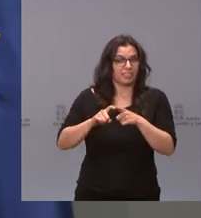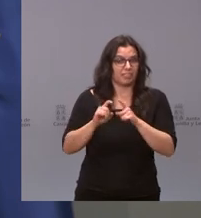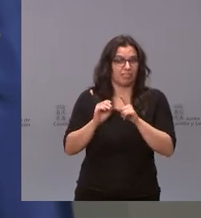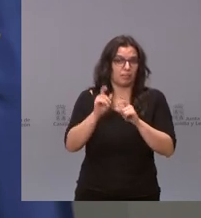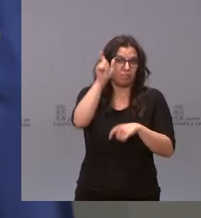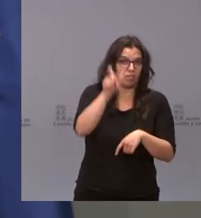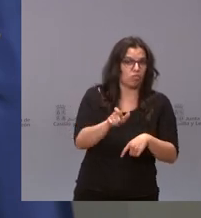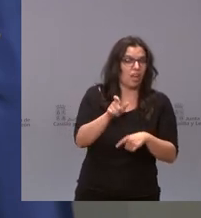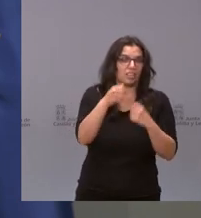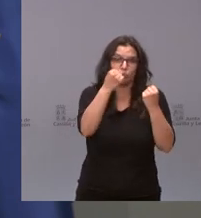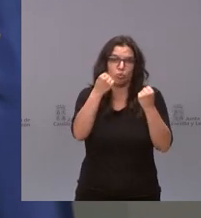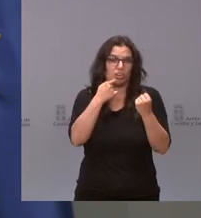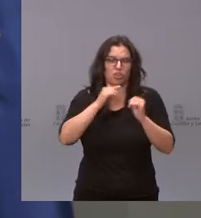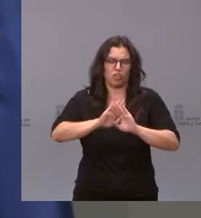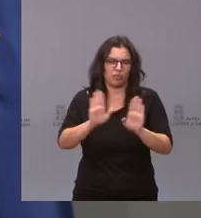no diré más